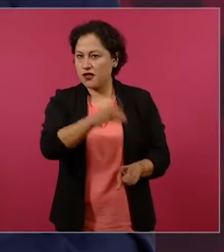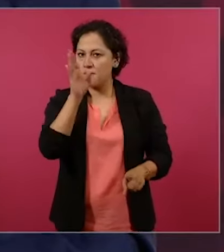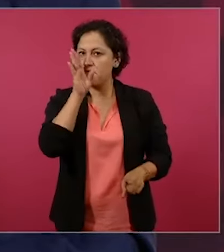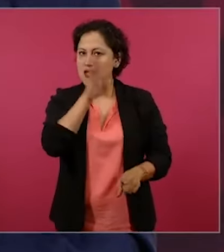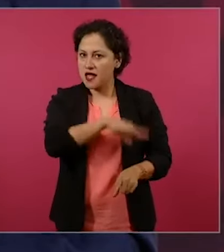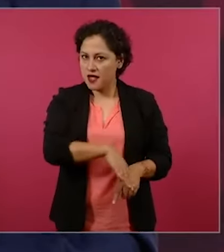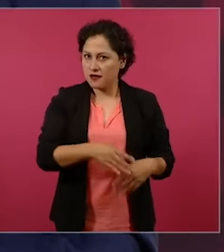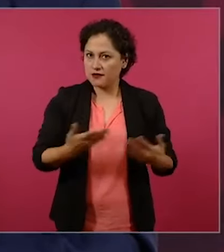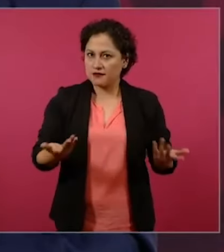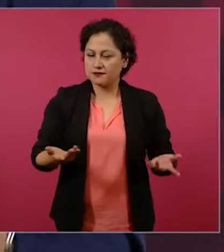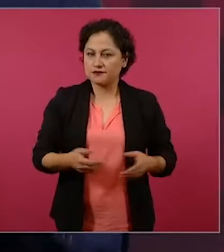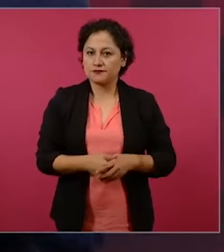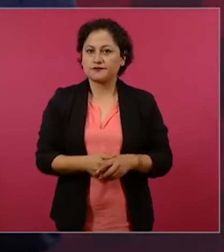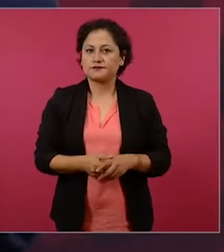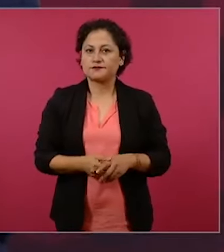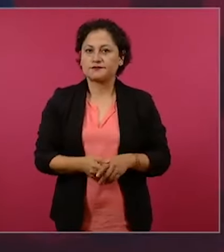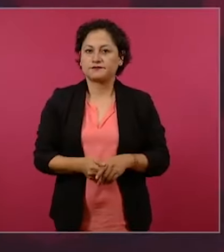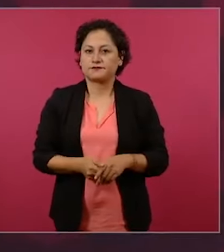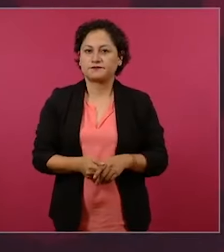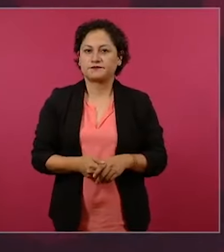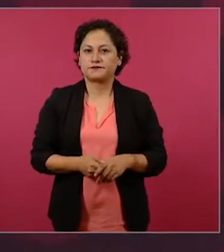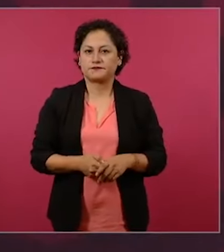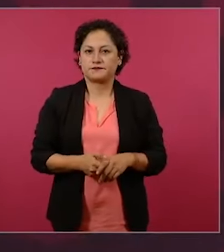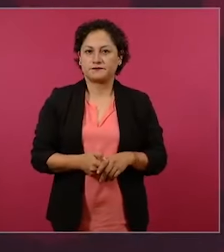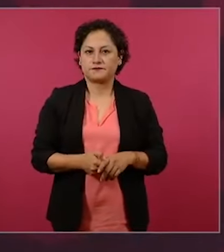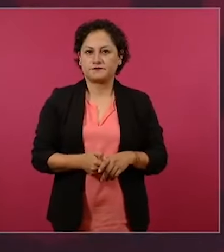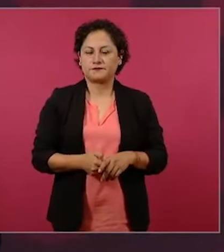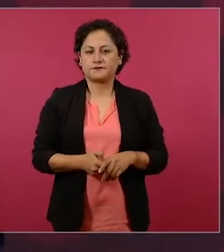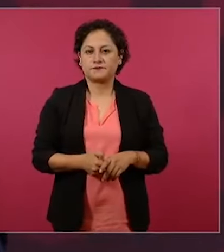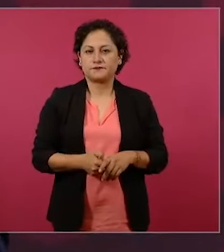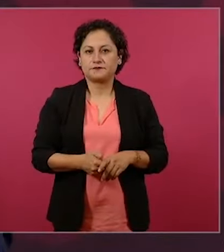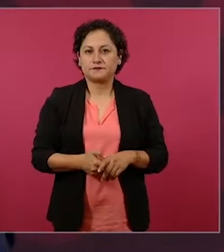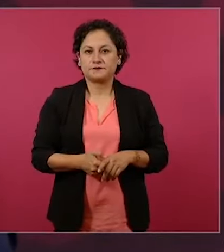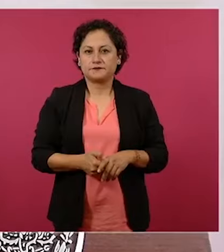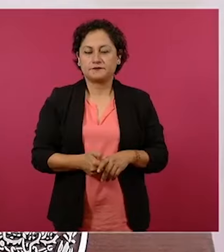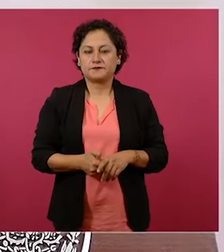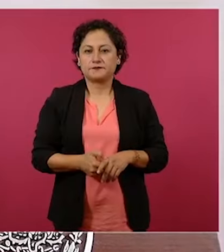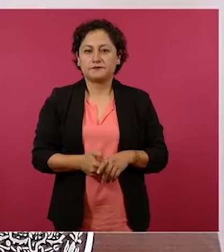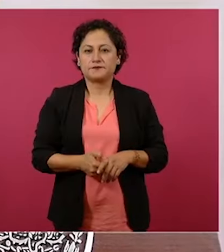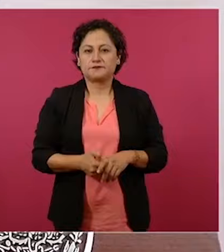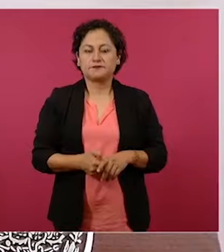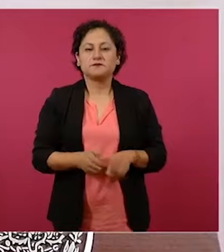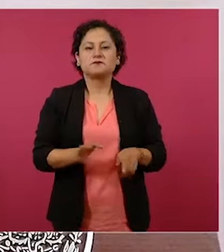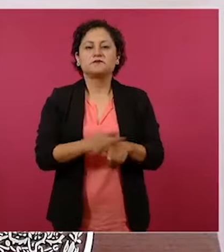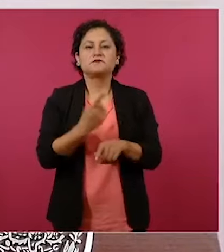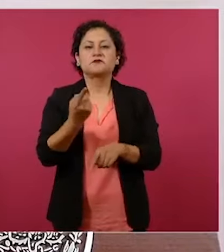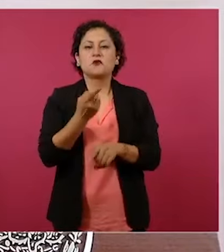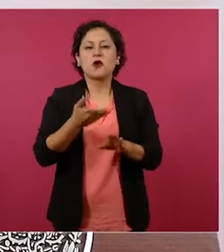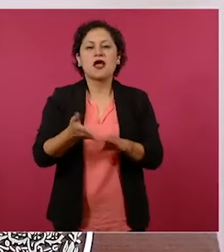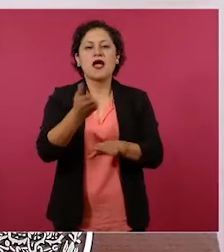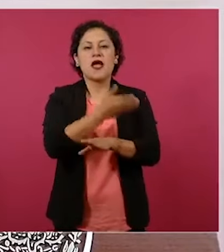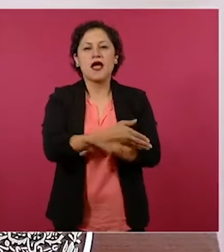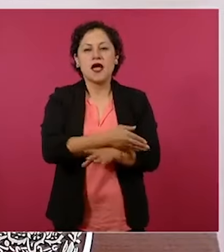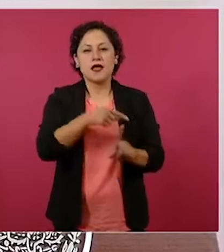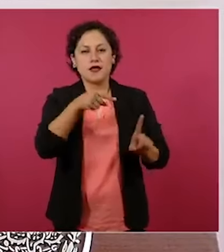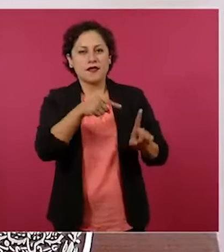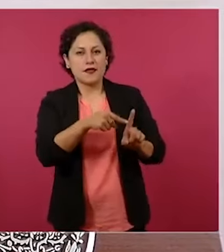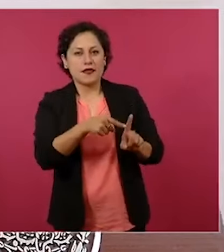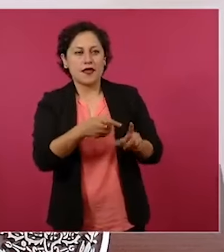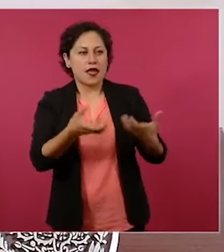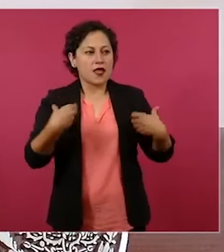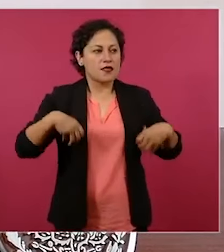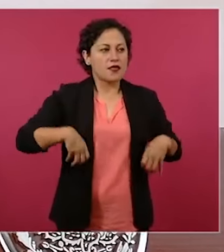cómo se coló, cómo ha